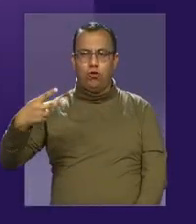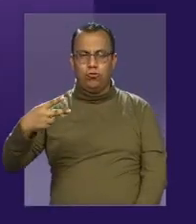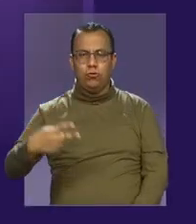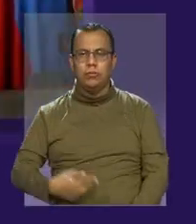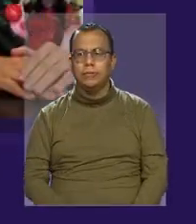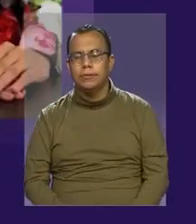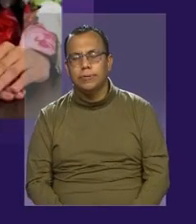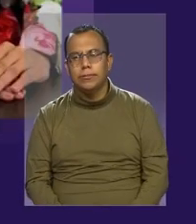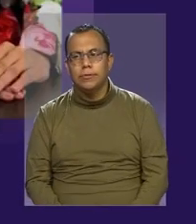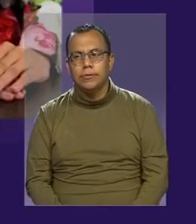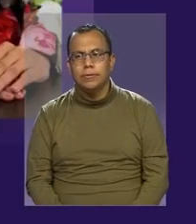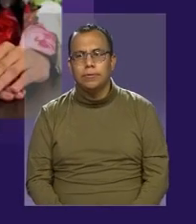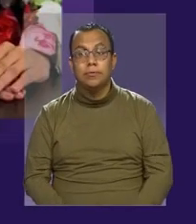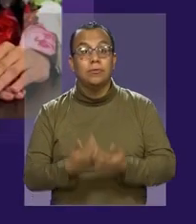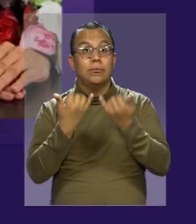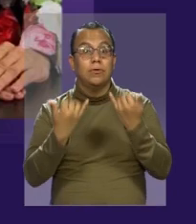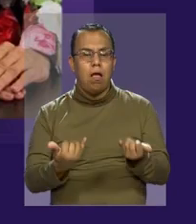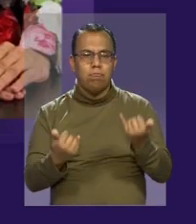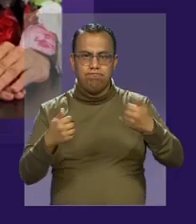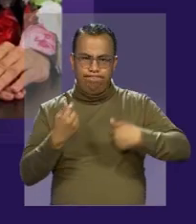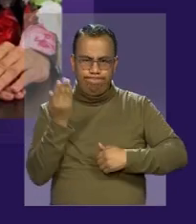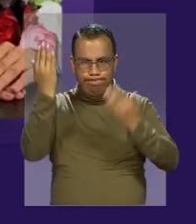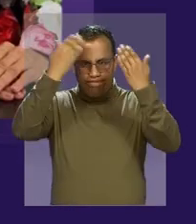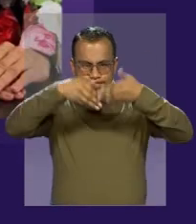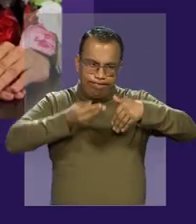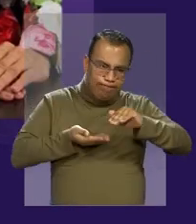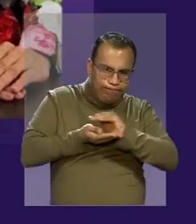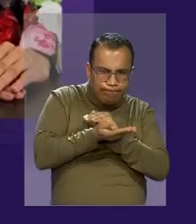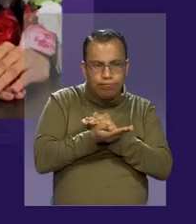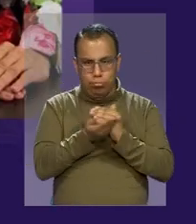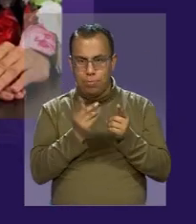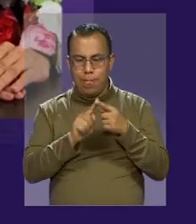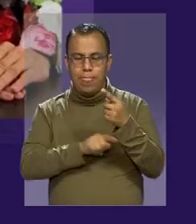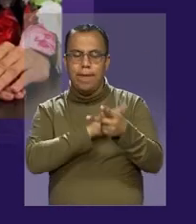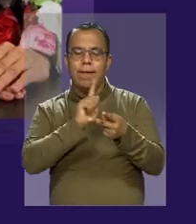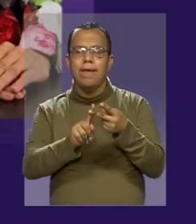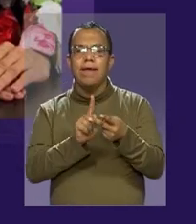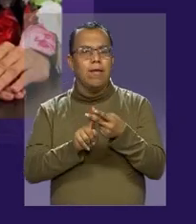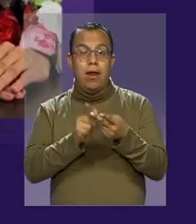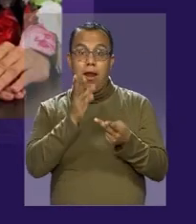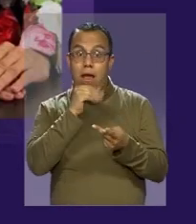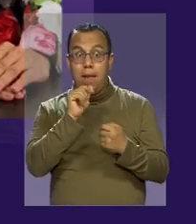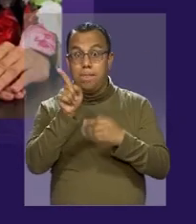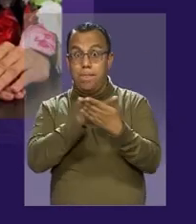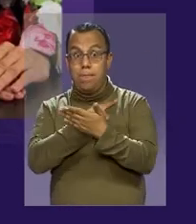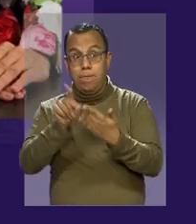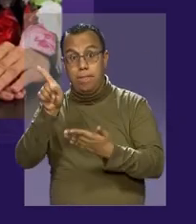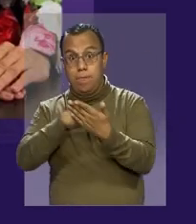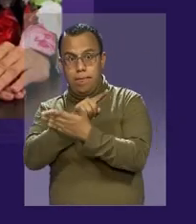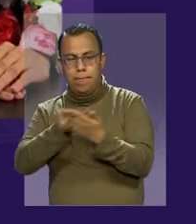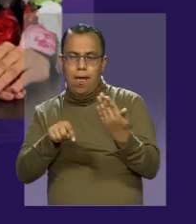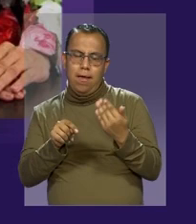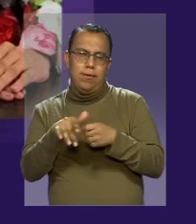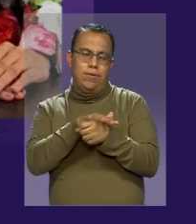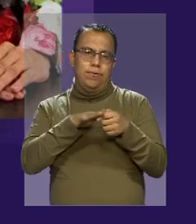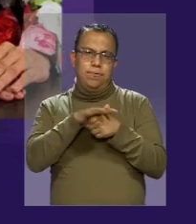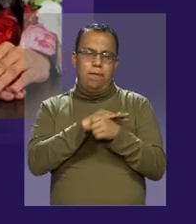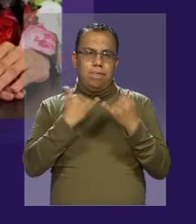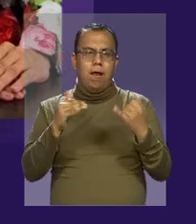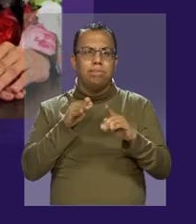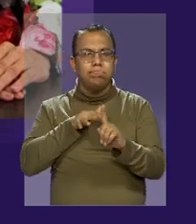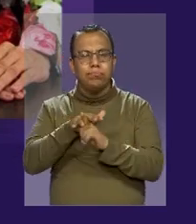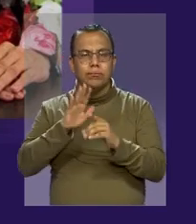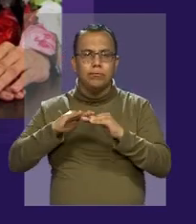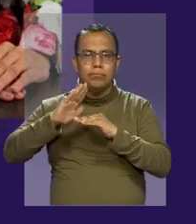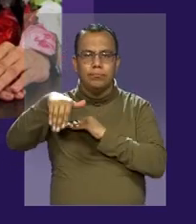de los temas fundamentales es el soborno transnacional, las inhabilidades que llegan a presentarse por efecto